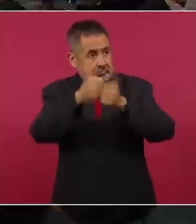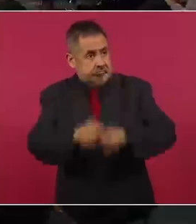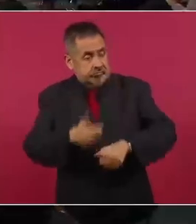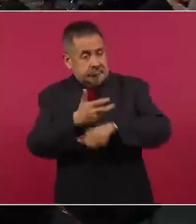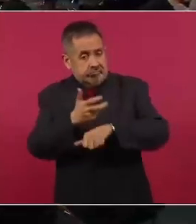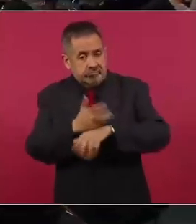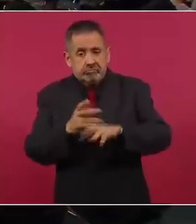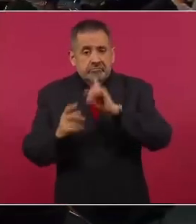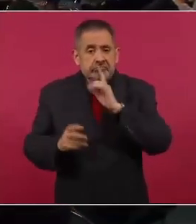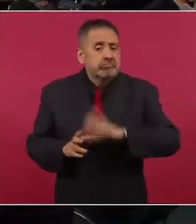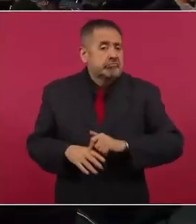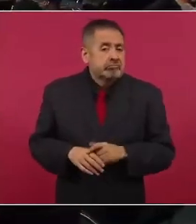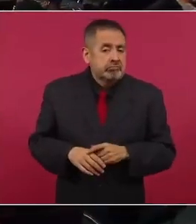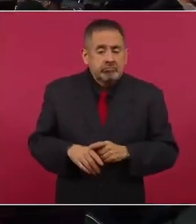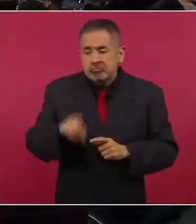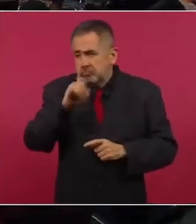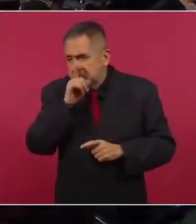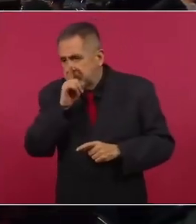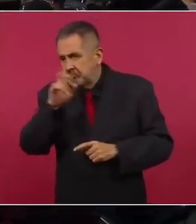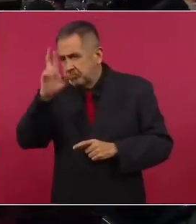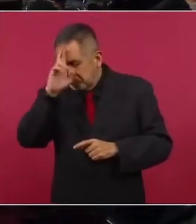son respetuosos.